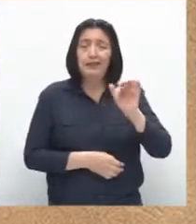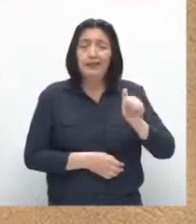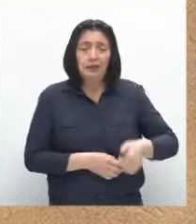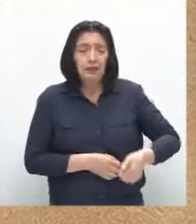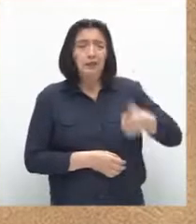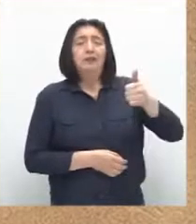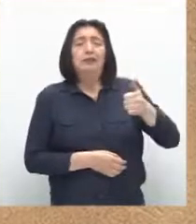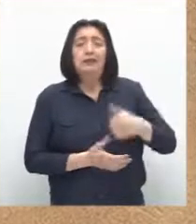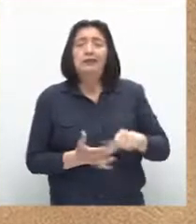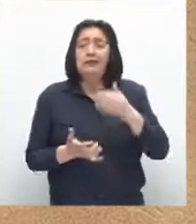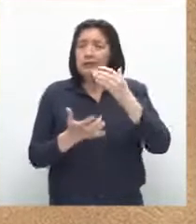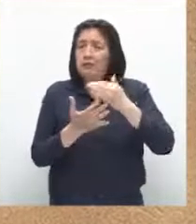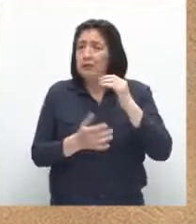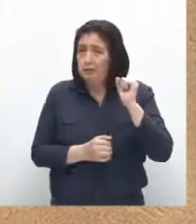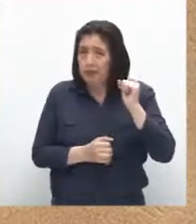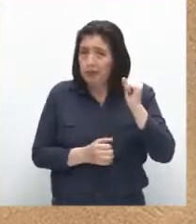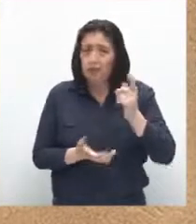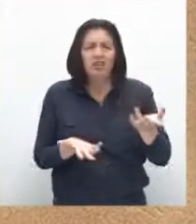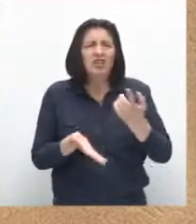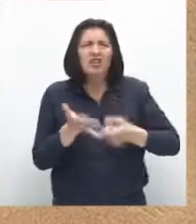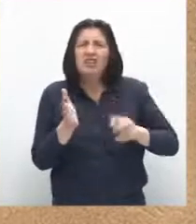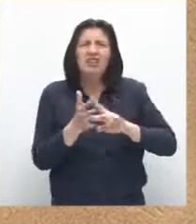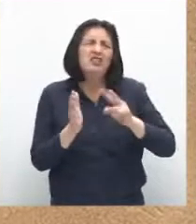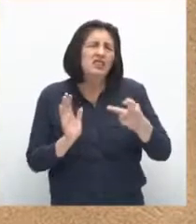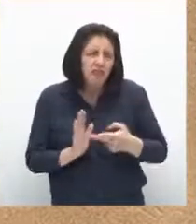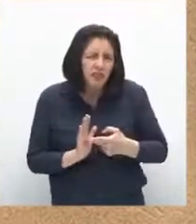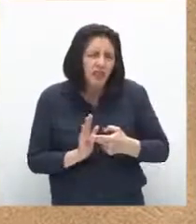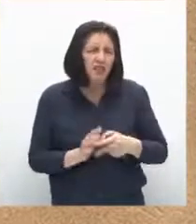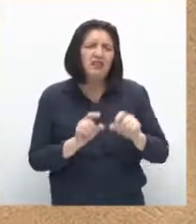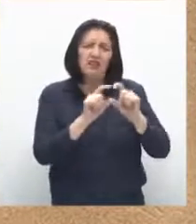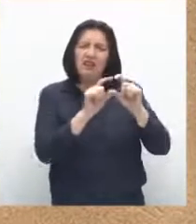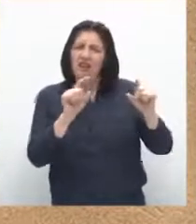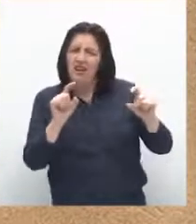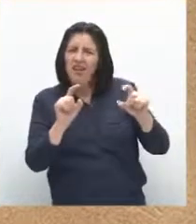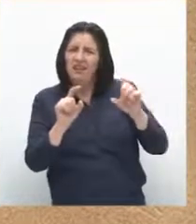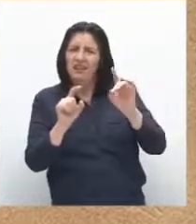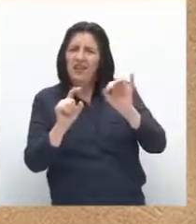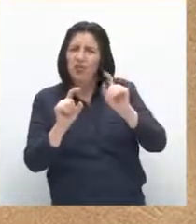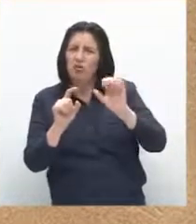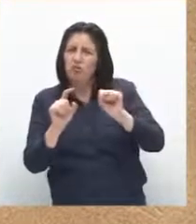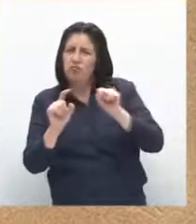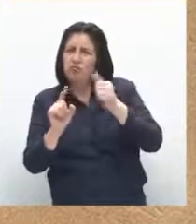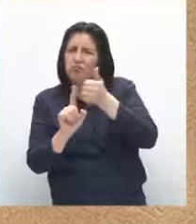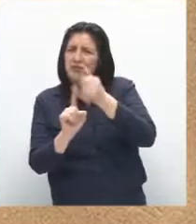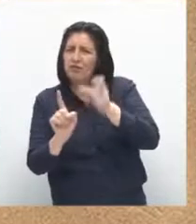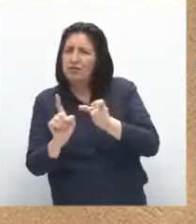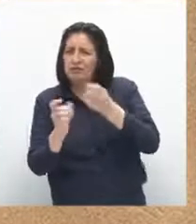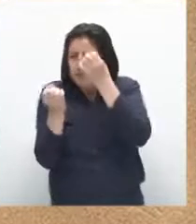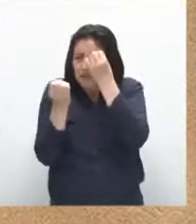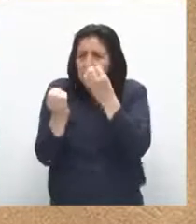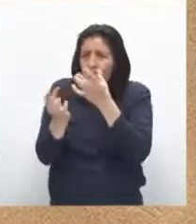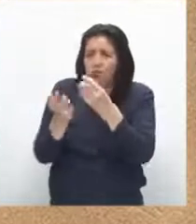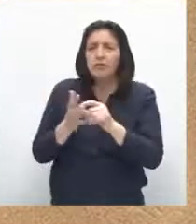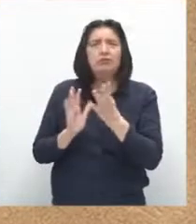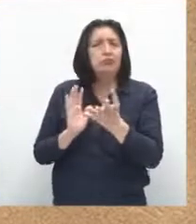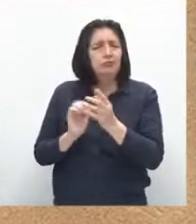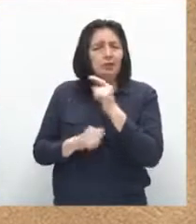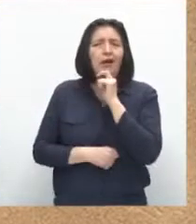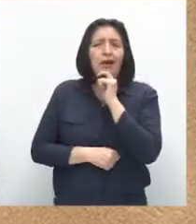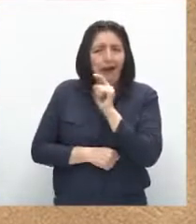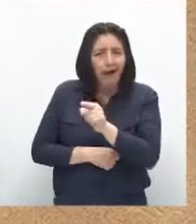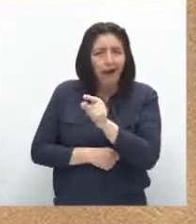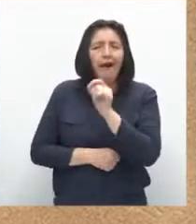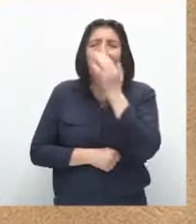Hola, mi nombre es Edgar y soy el director de tecnología en Hiperderecho. ¿Qué son los datos personales? Los datos